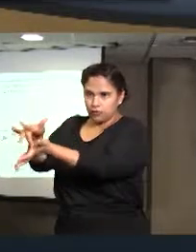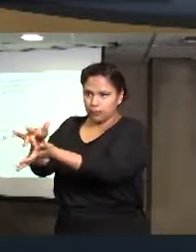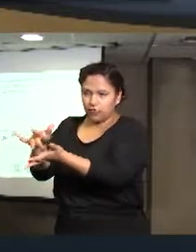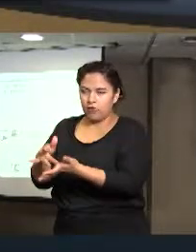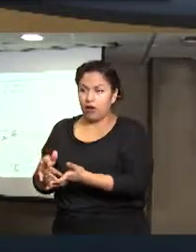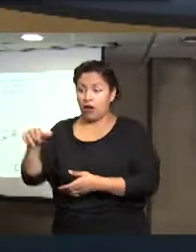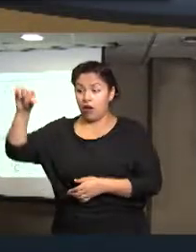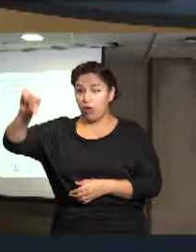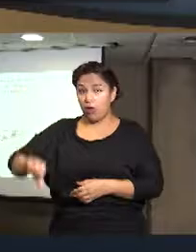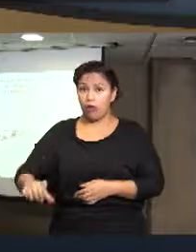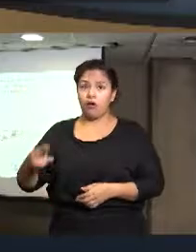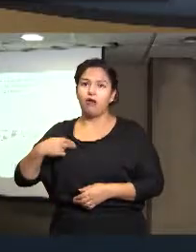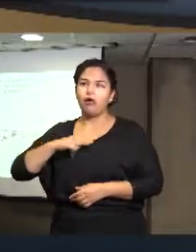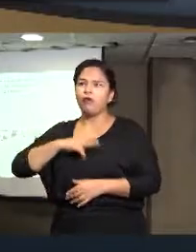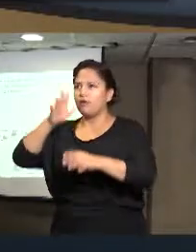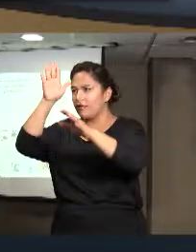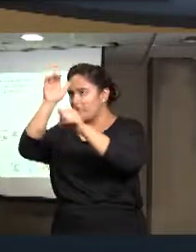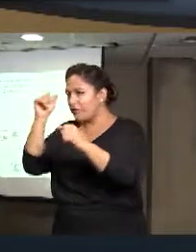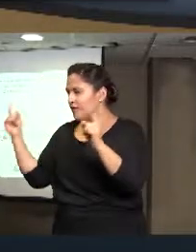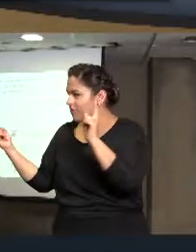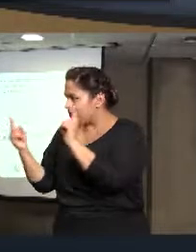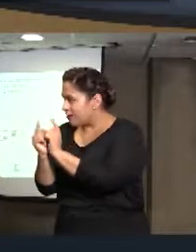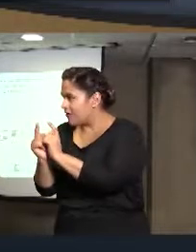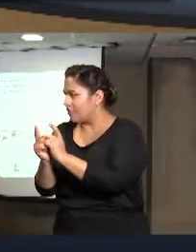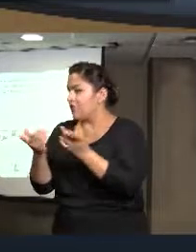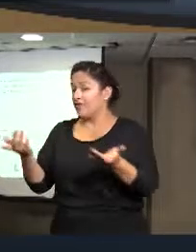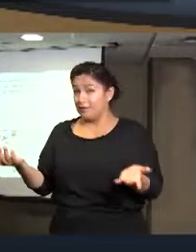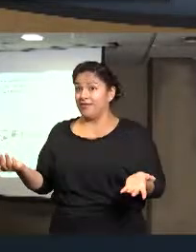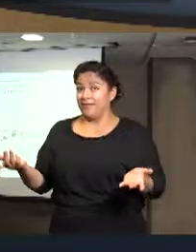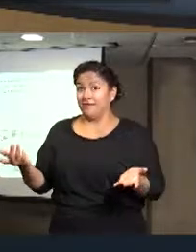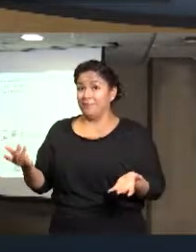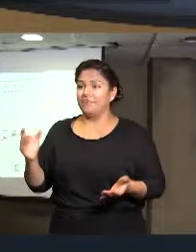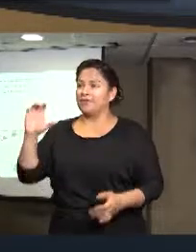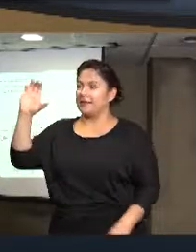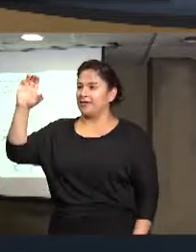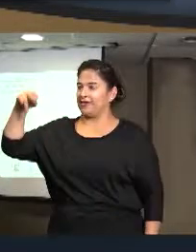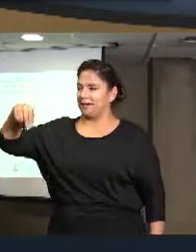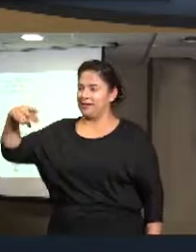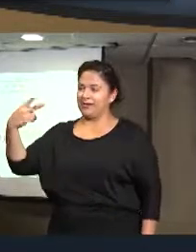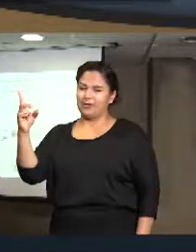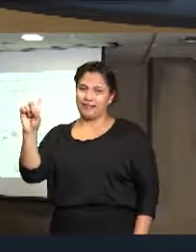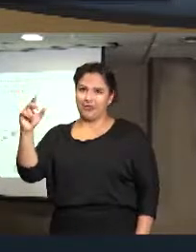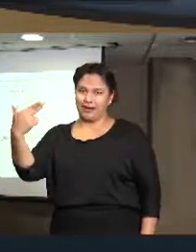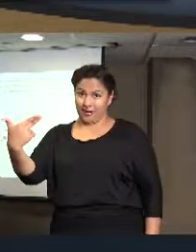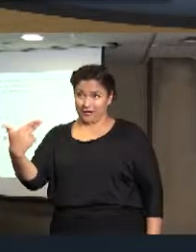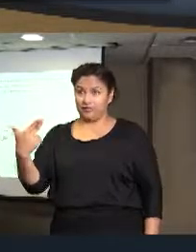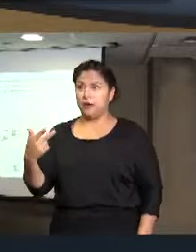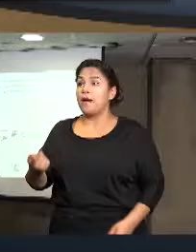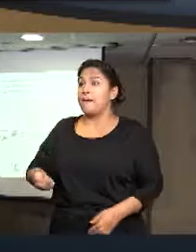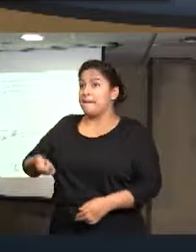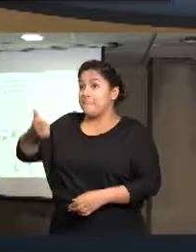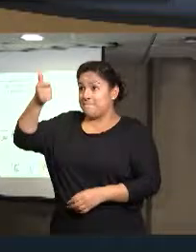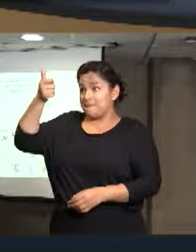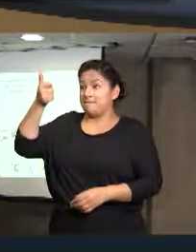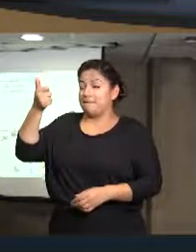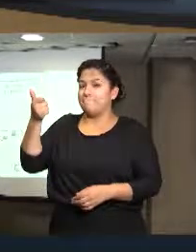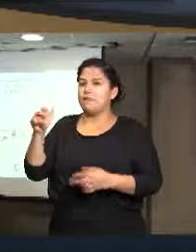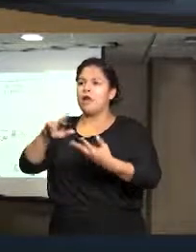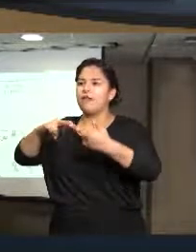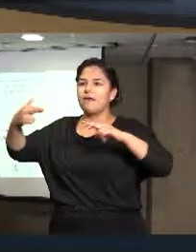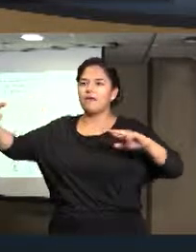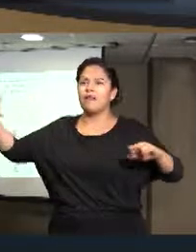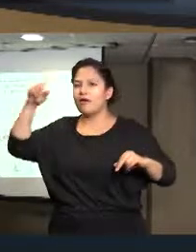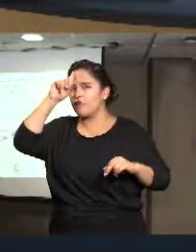hoy pues bueno coincidimos nuevamente con nuestra gran aliada la CNDH por primera vez con la red de consejos